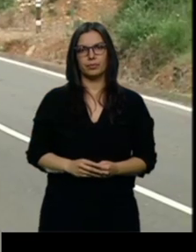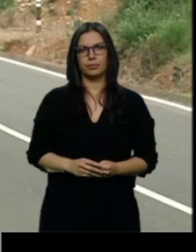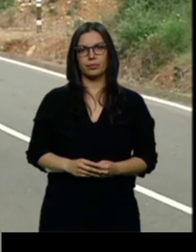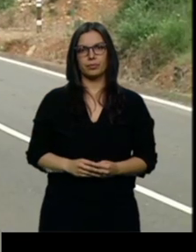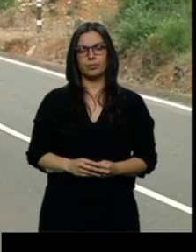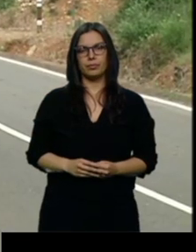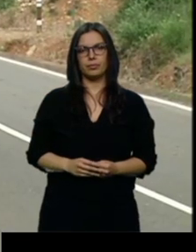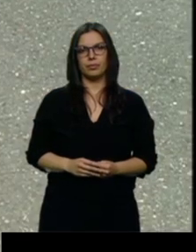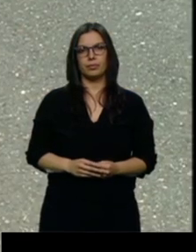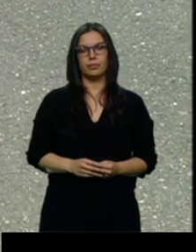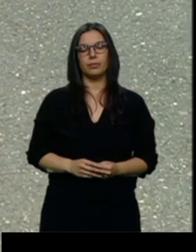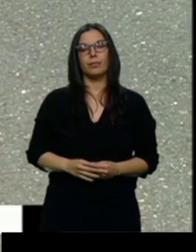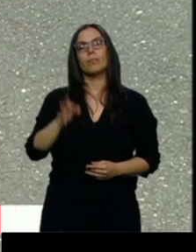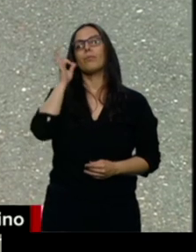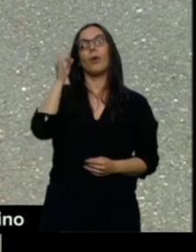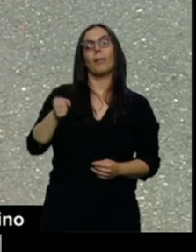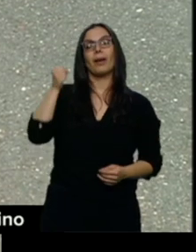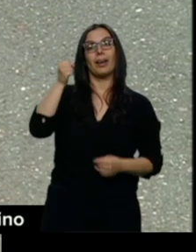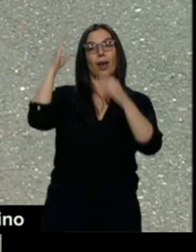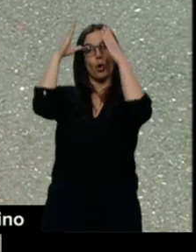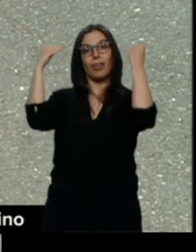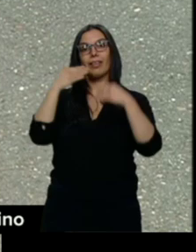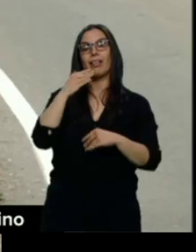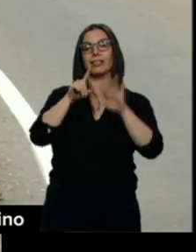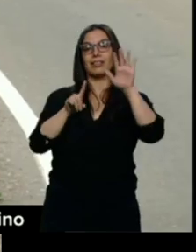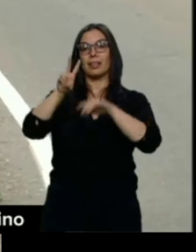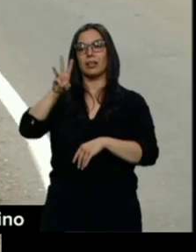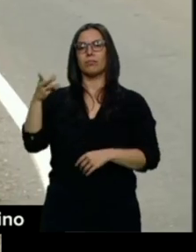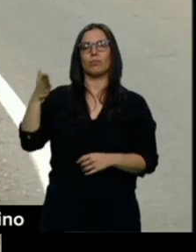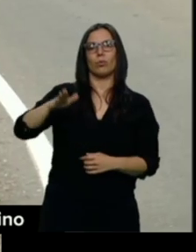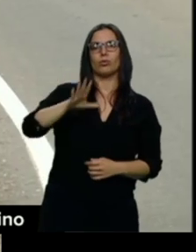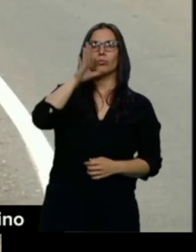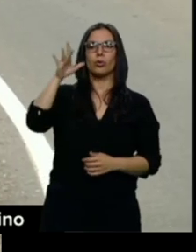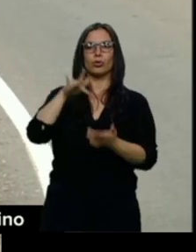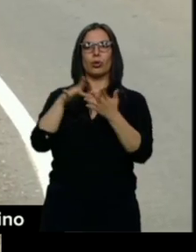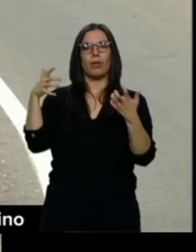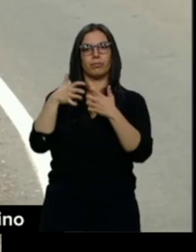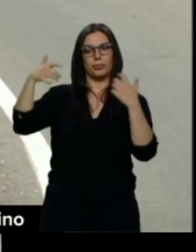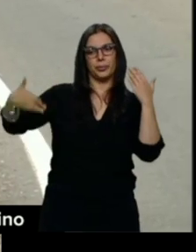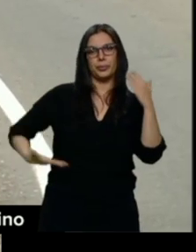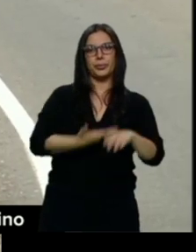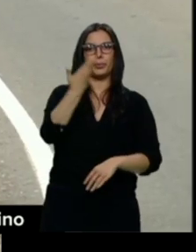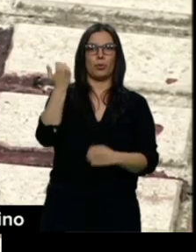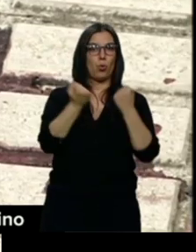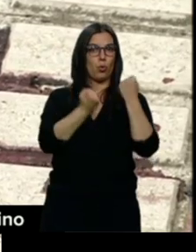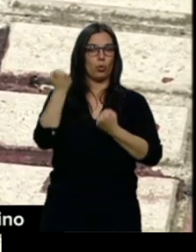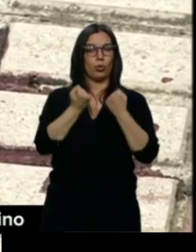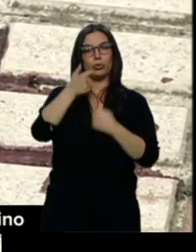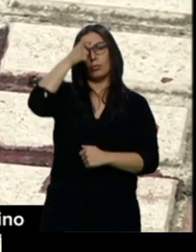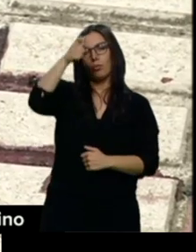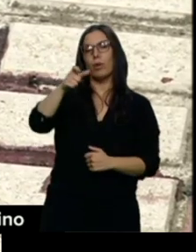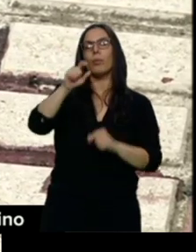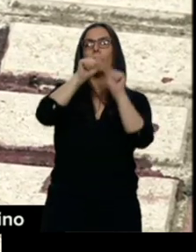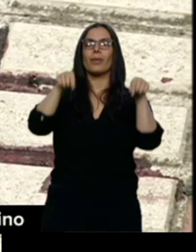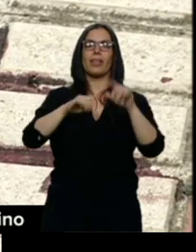Una peregrina holandesa de 63 años ha fallecido tras ser atropellada por un turismo en la localidad leonesa de Fresno del Camino.